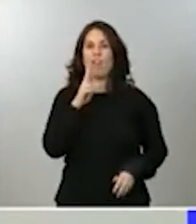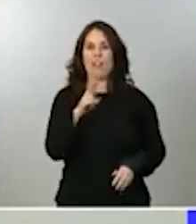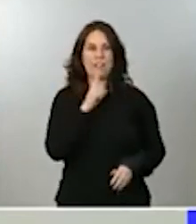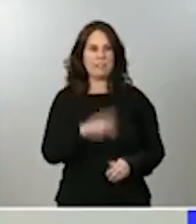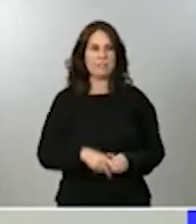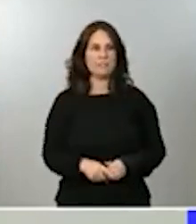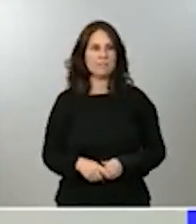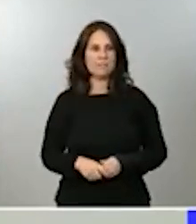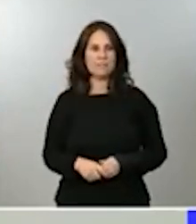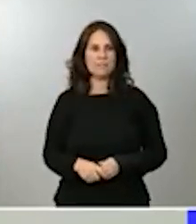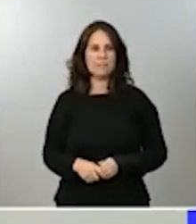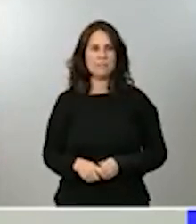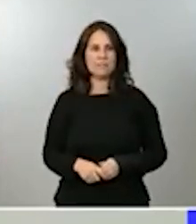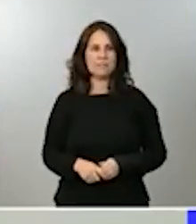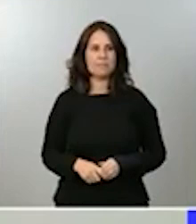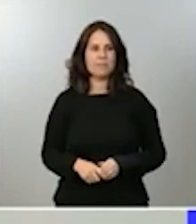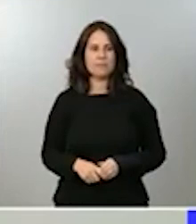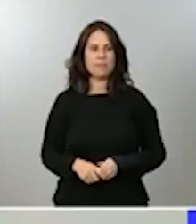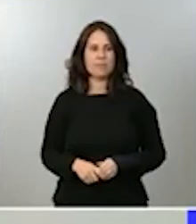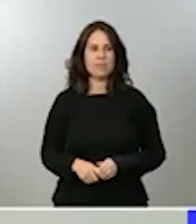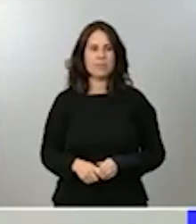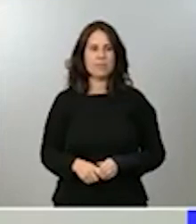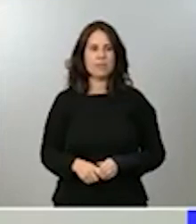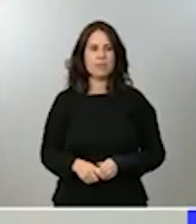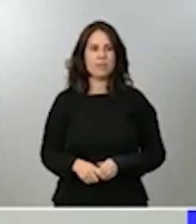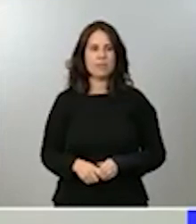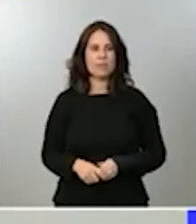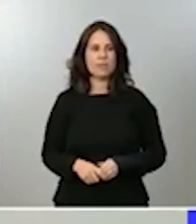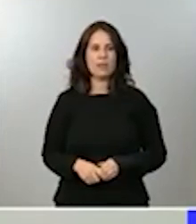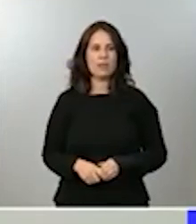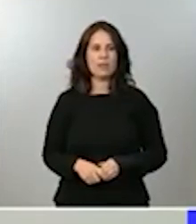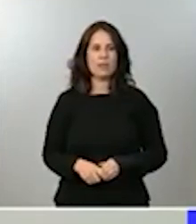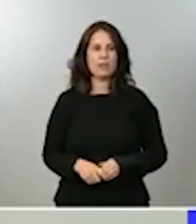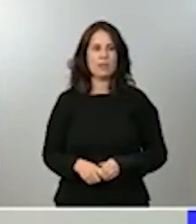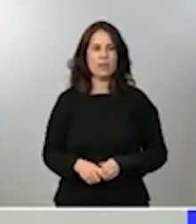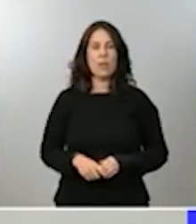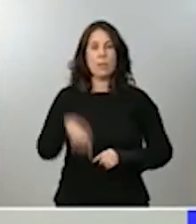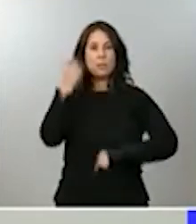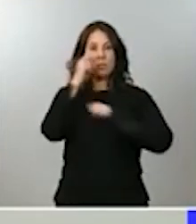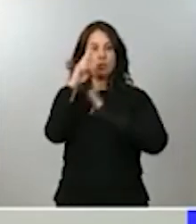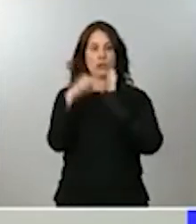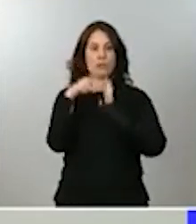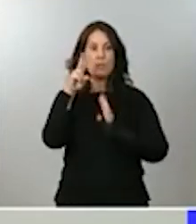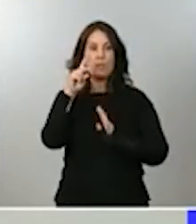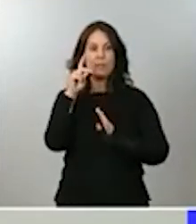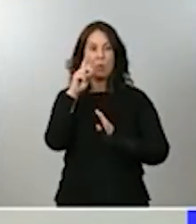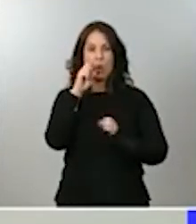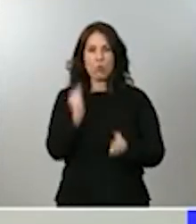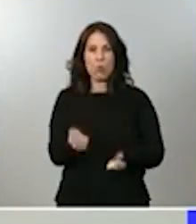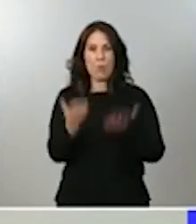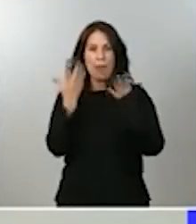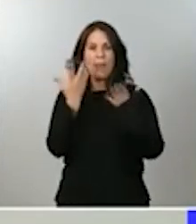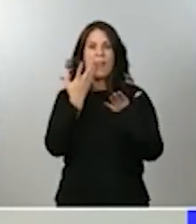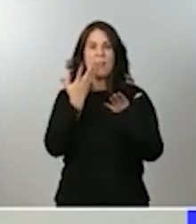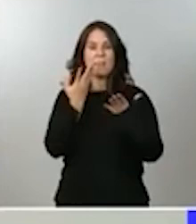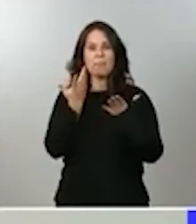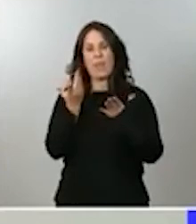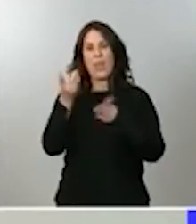¿Recuperan? ¿Se mantiene de cara a los presupuestos 2021 esta subida del 10 para equipararlo a la gasolina? Muchas gracias.